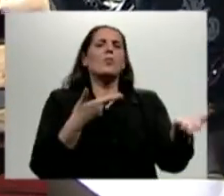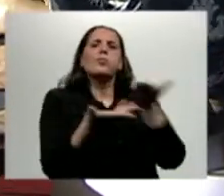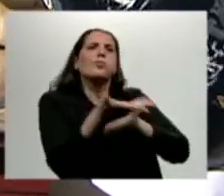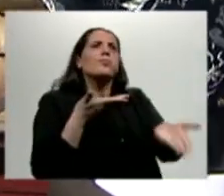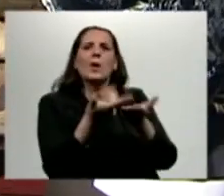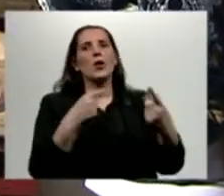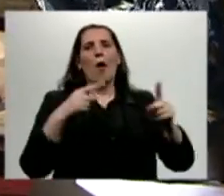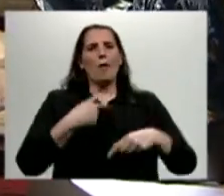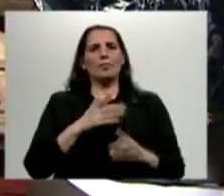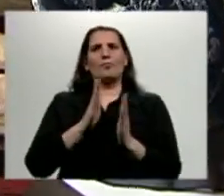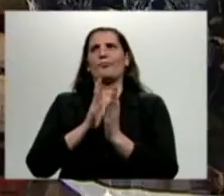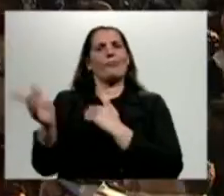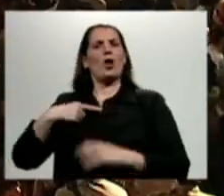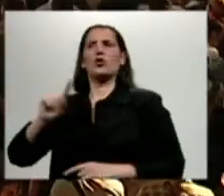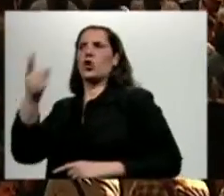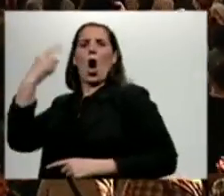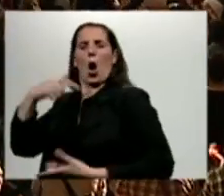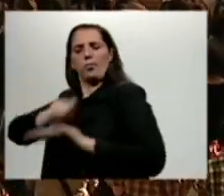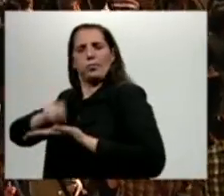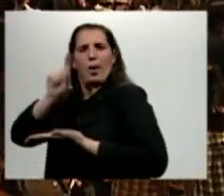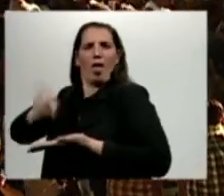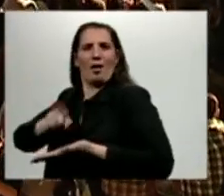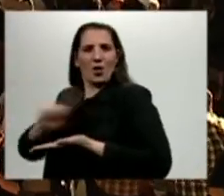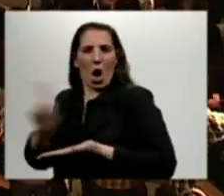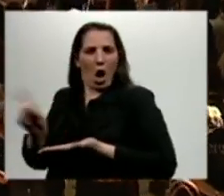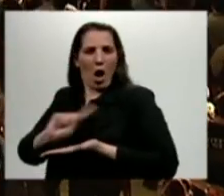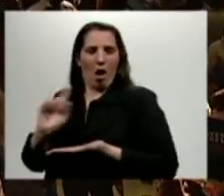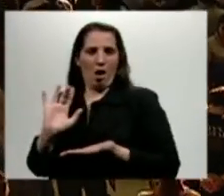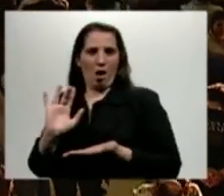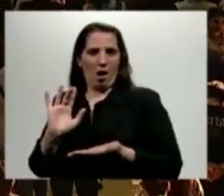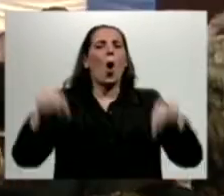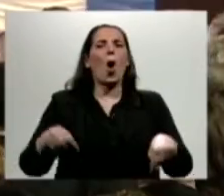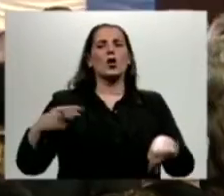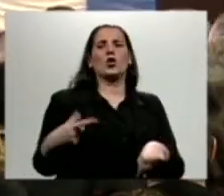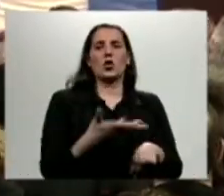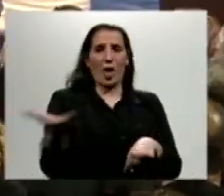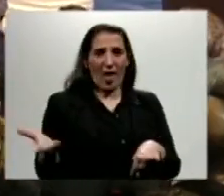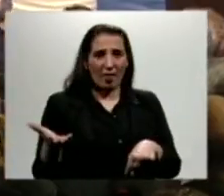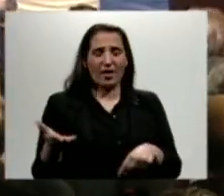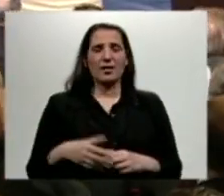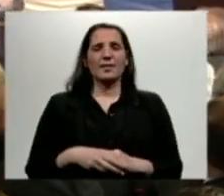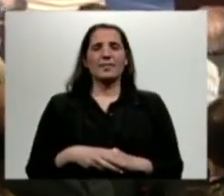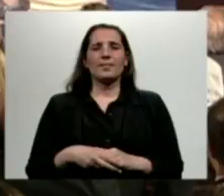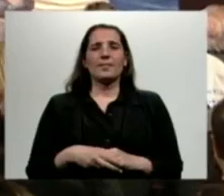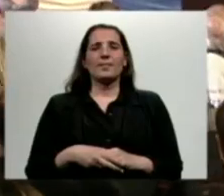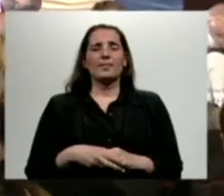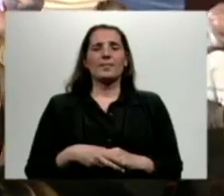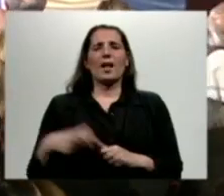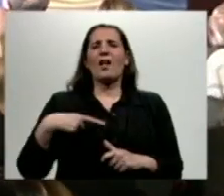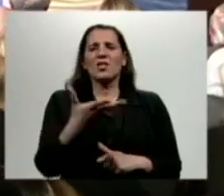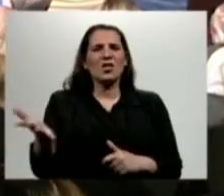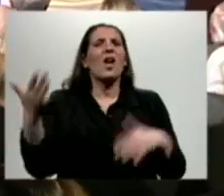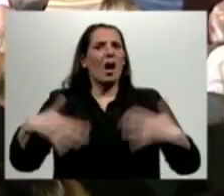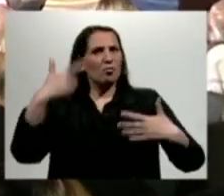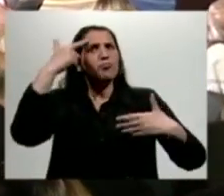por una puerta para no debatirlas. Necesitamos una sociedad madura. Hoy la sociedad tiene una gran